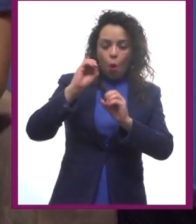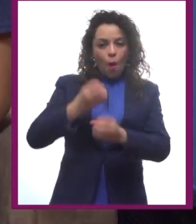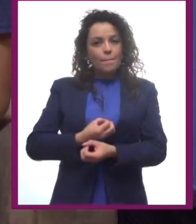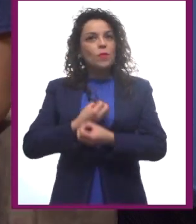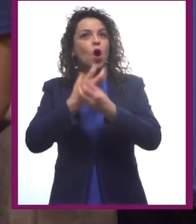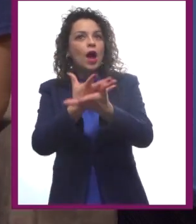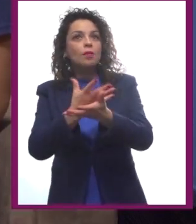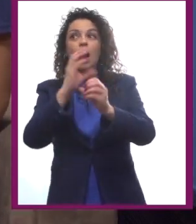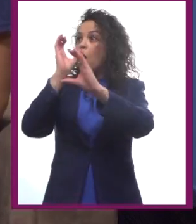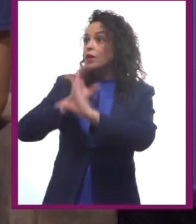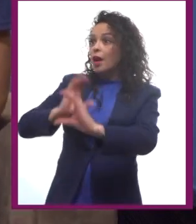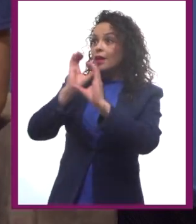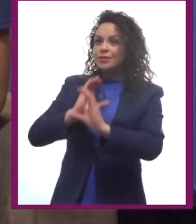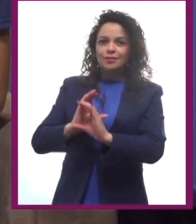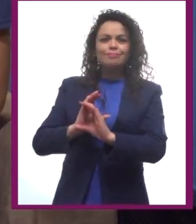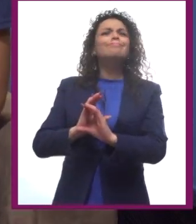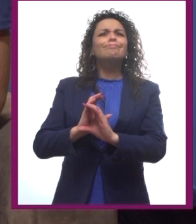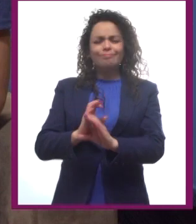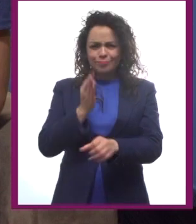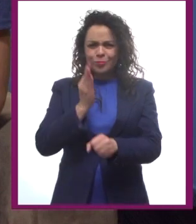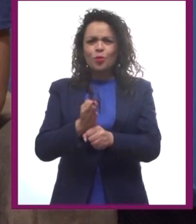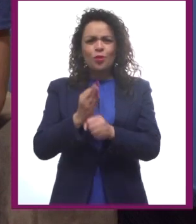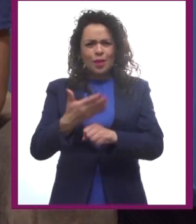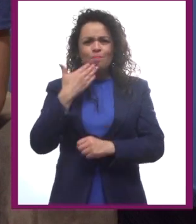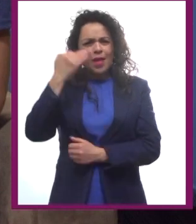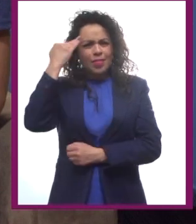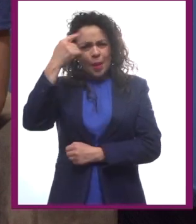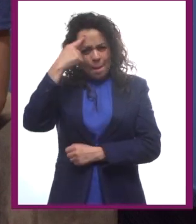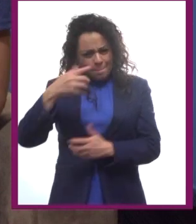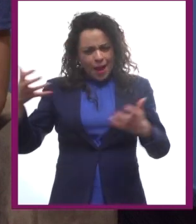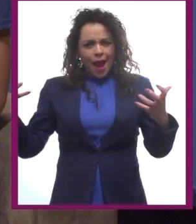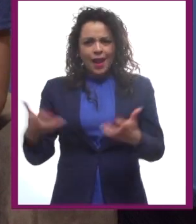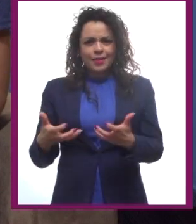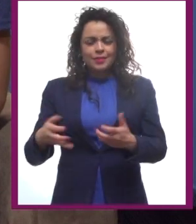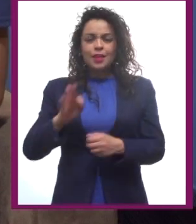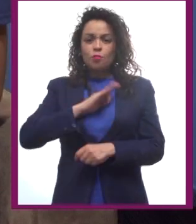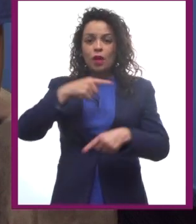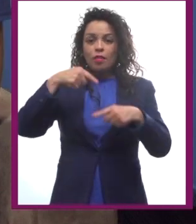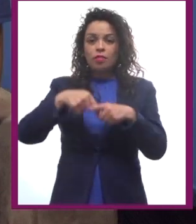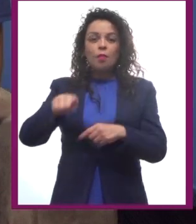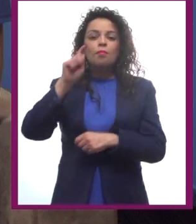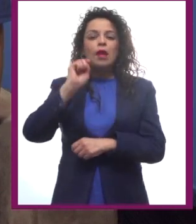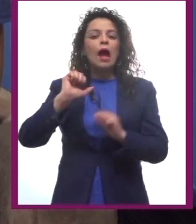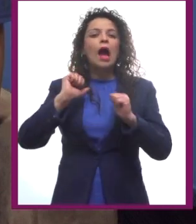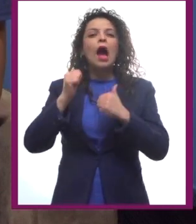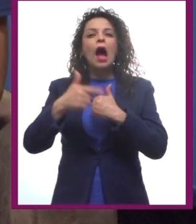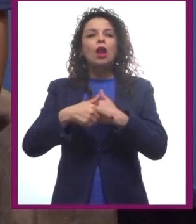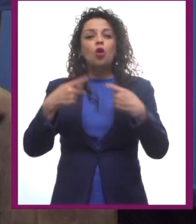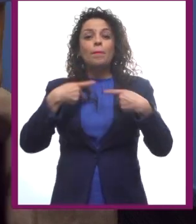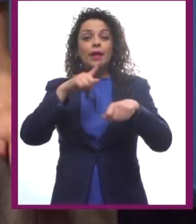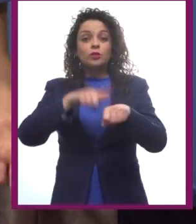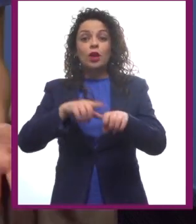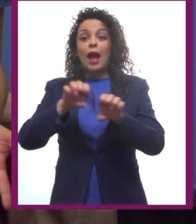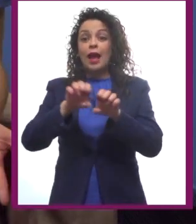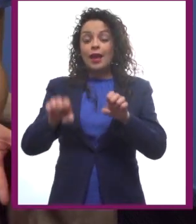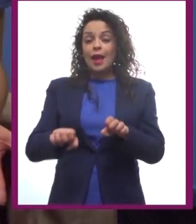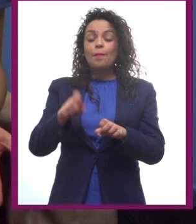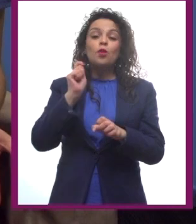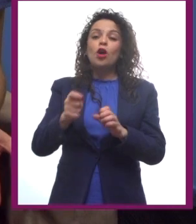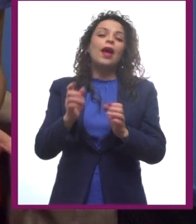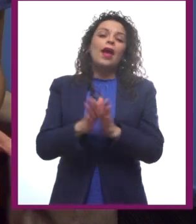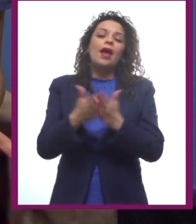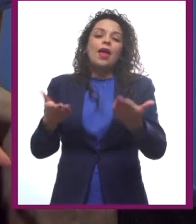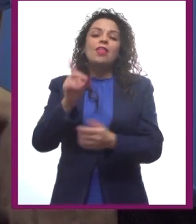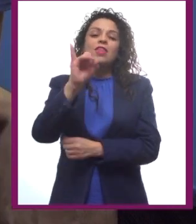canciones? Estamos en la mejor época para lograrlo. Pueden comenzar con algo personal, como un diario. O aprovechar las